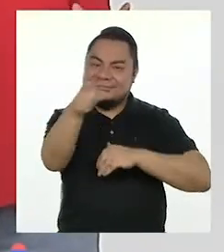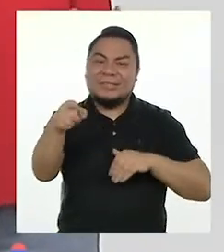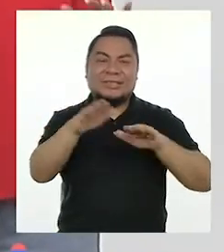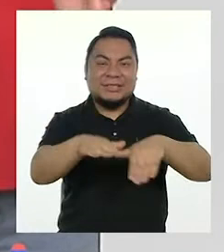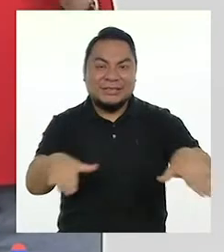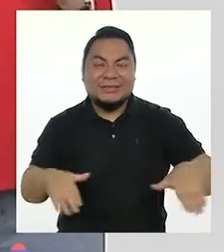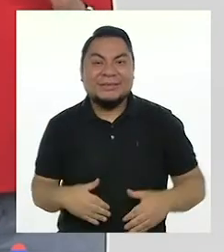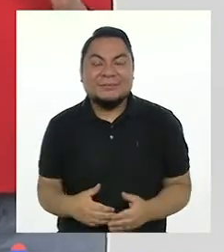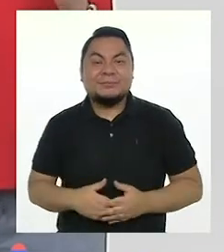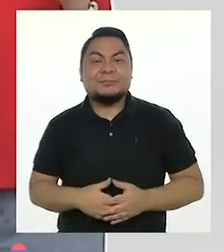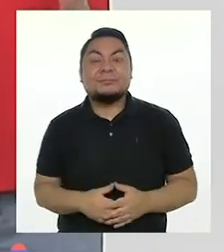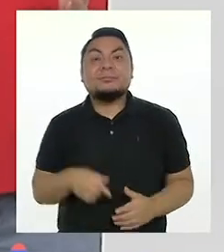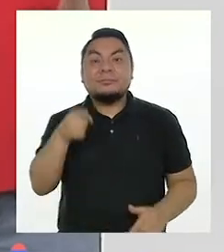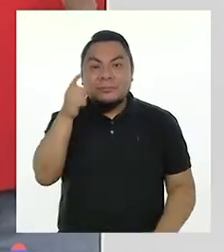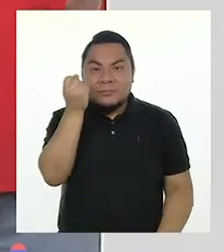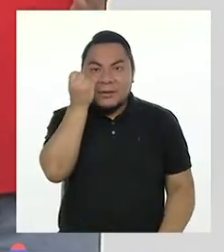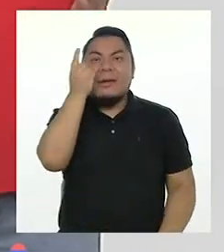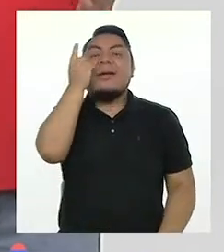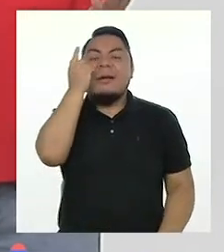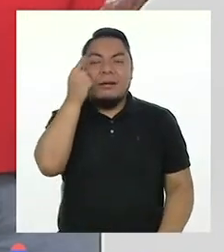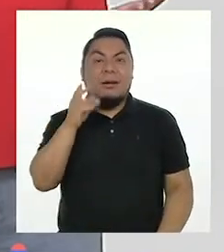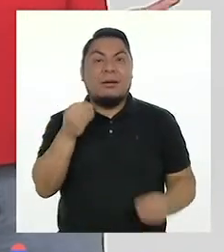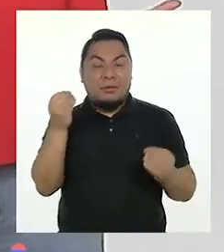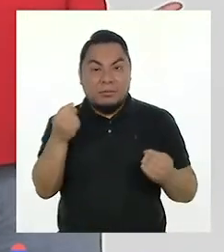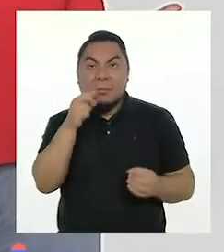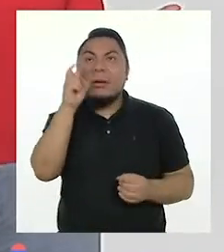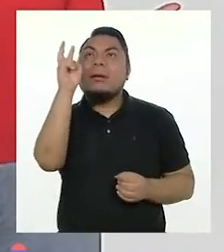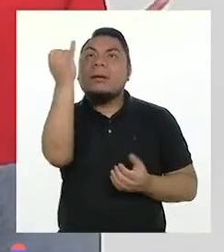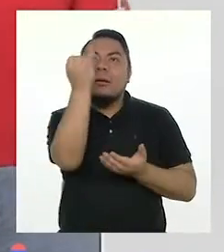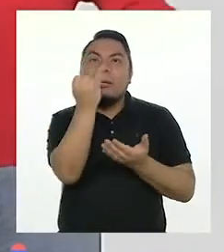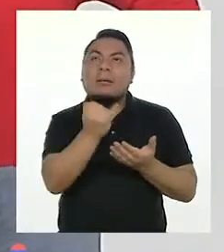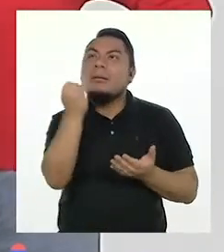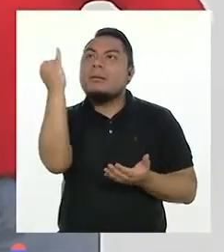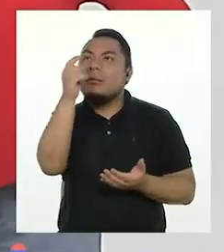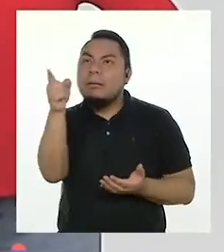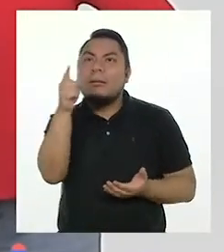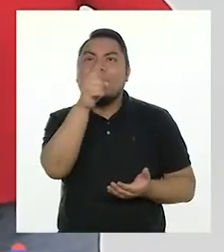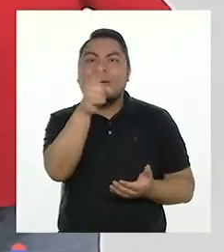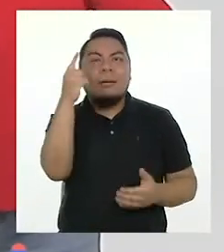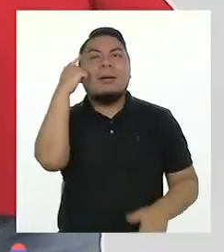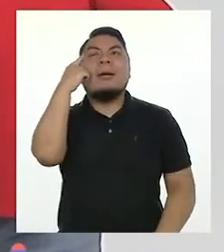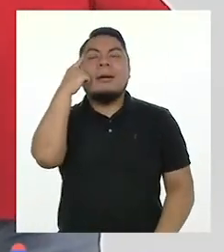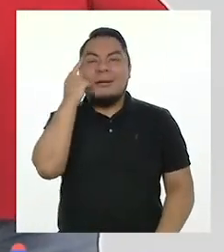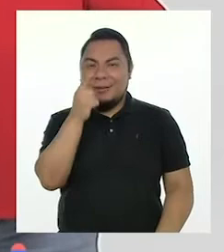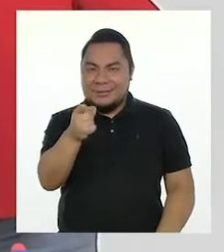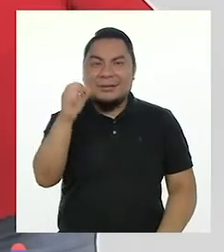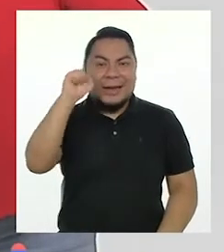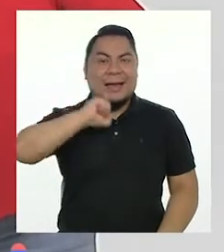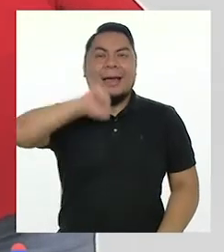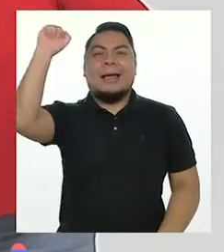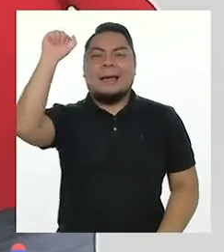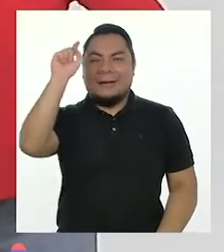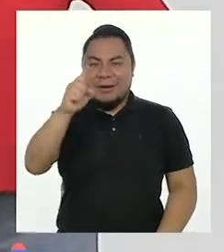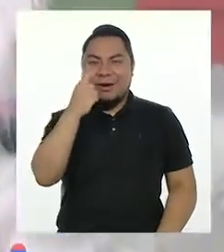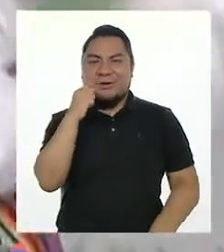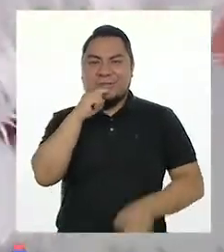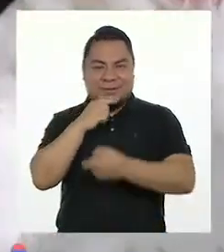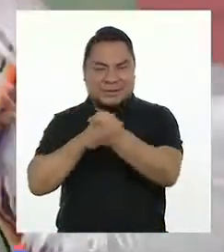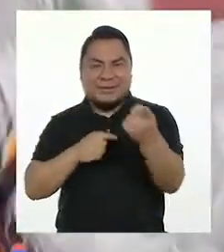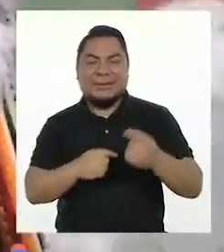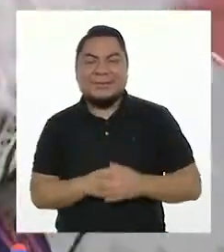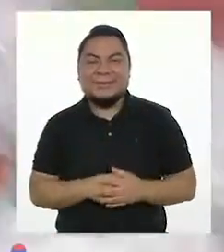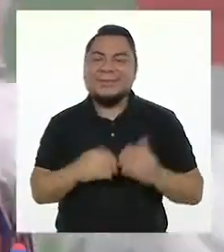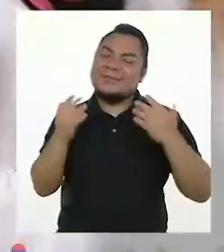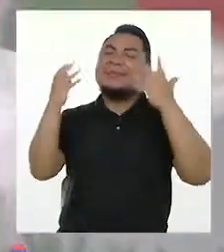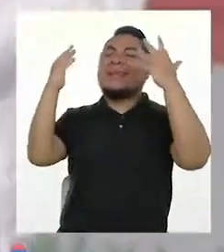niñas y niños. Están comprendiendo el texto con las imágenes que ven. Son unas campeonas y campeones.